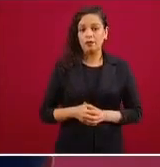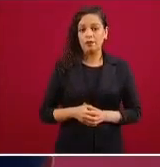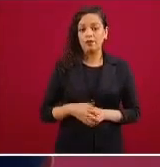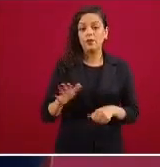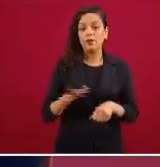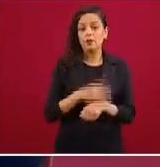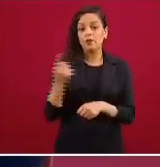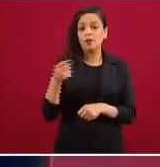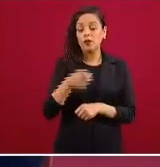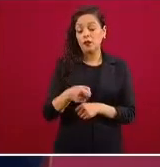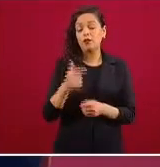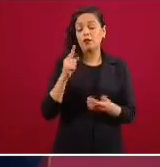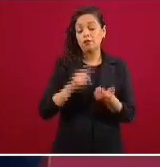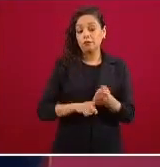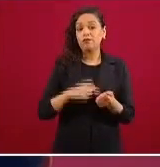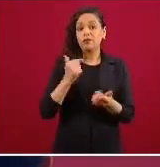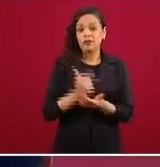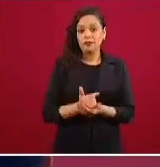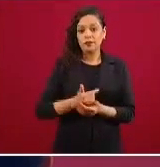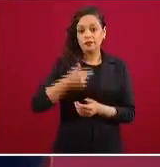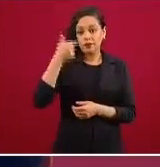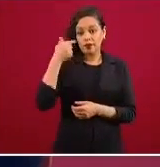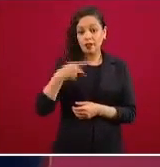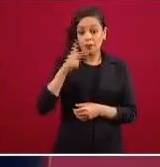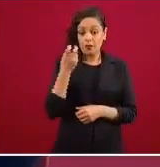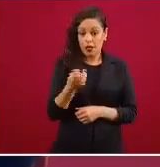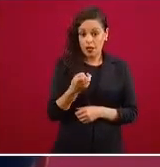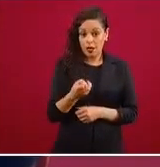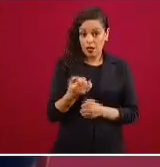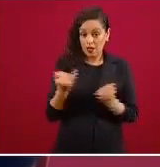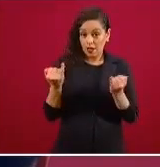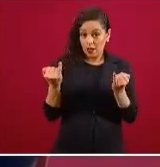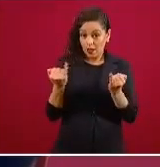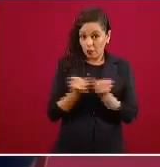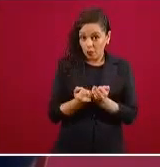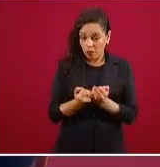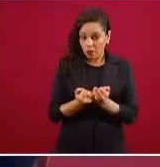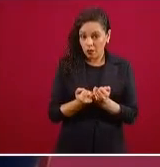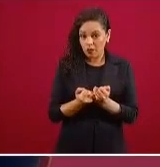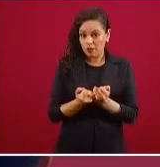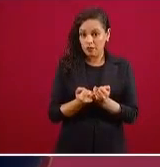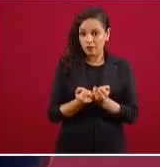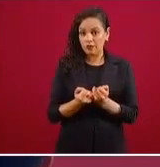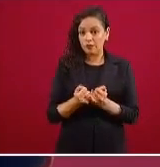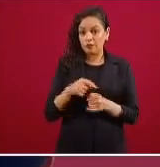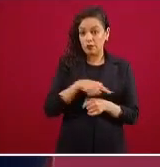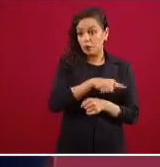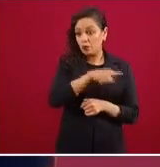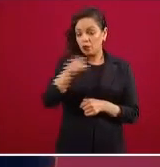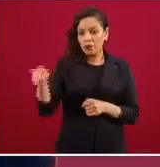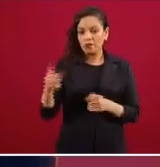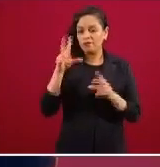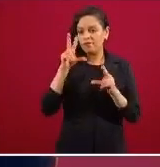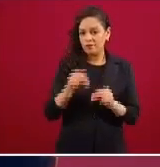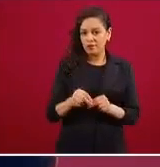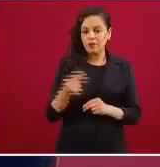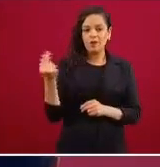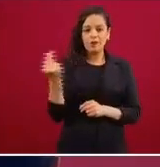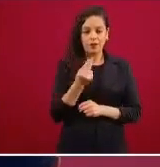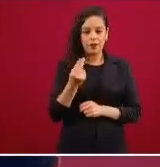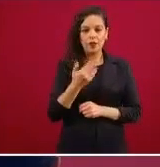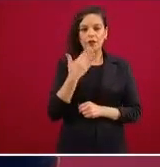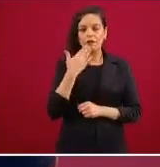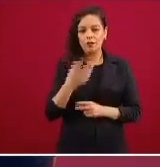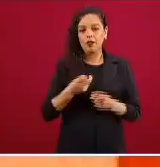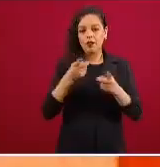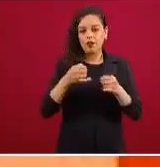pero no quisiera que esta anécdota nos privara de tener la oportunidad de comunicar a